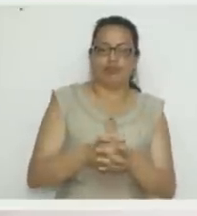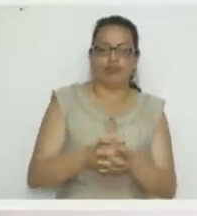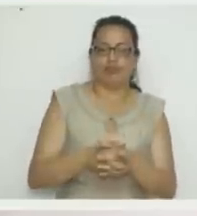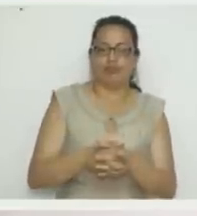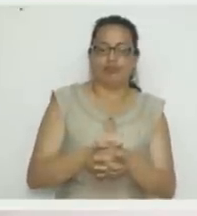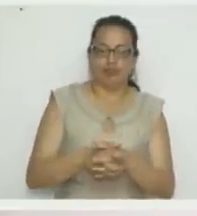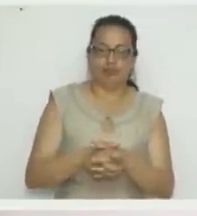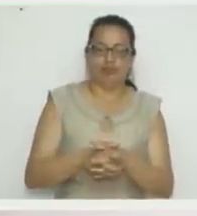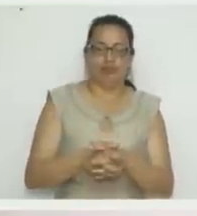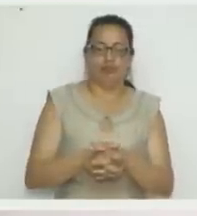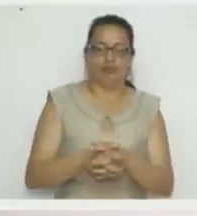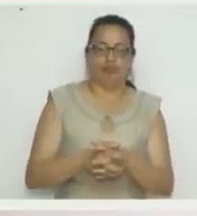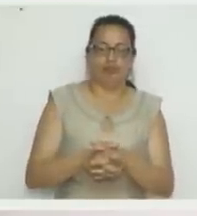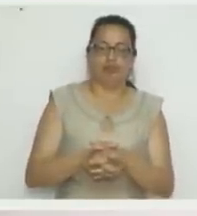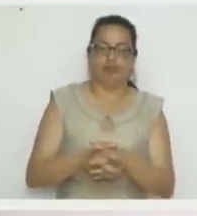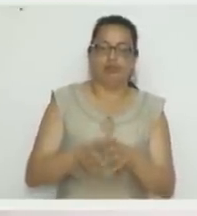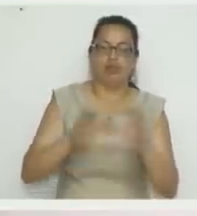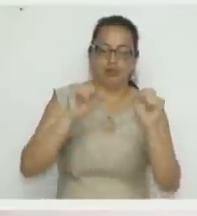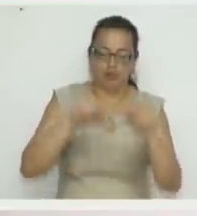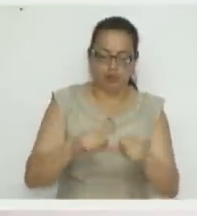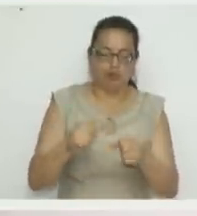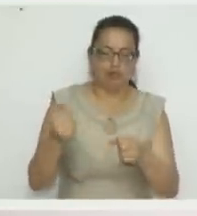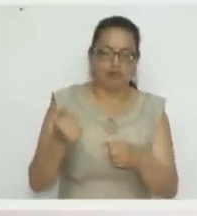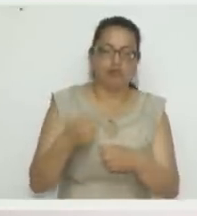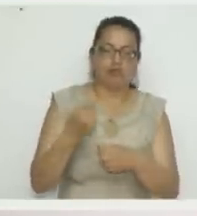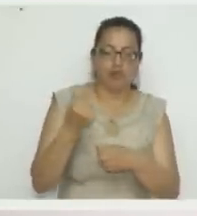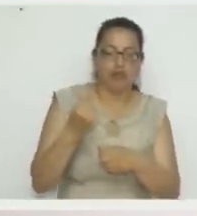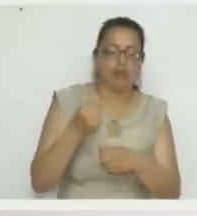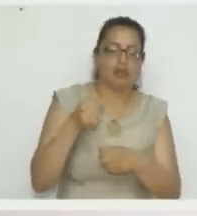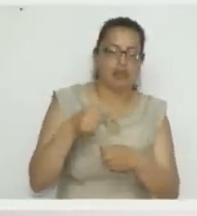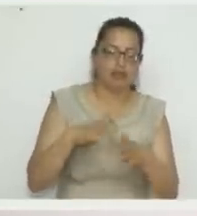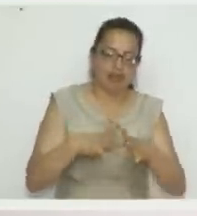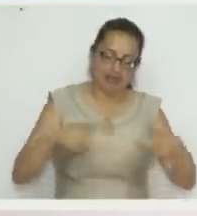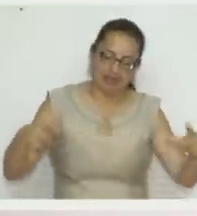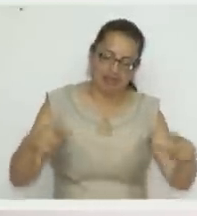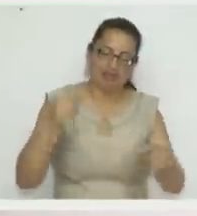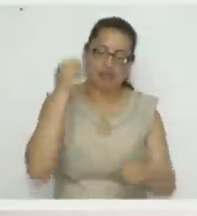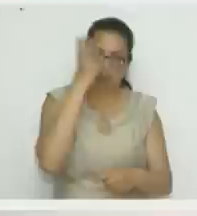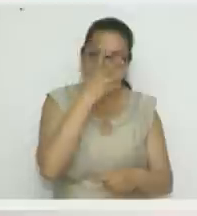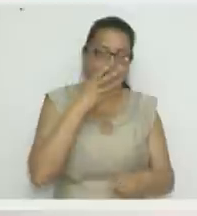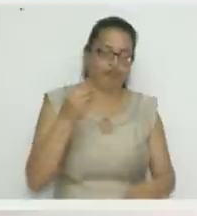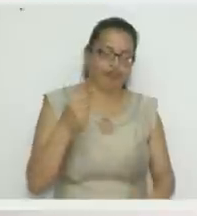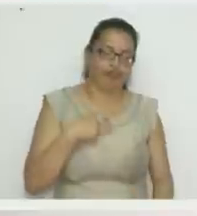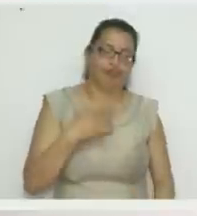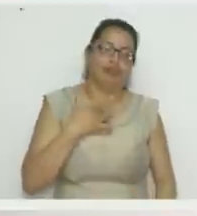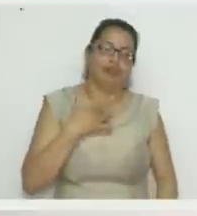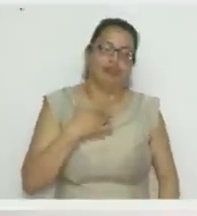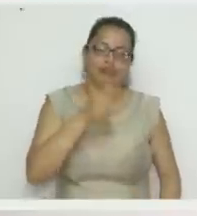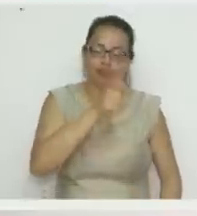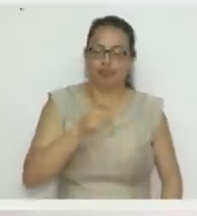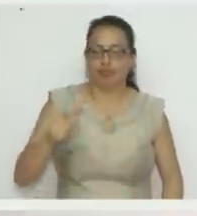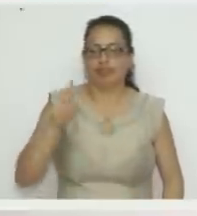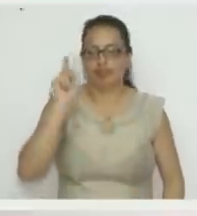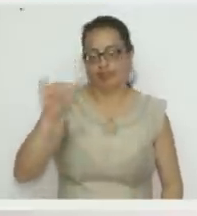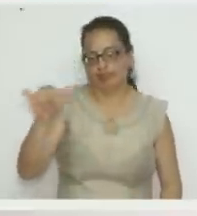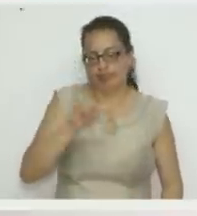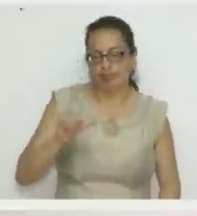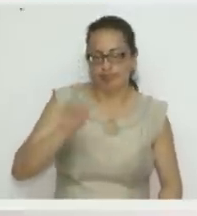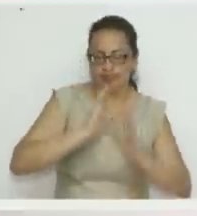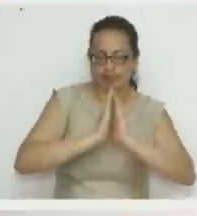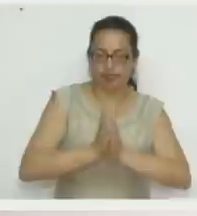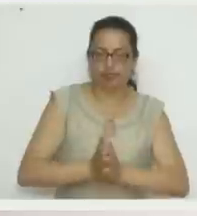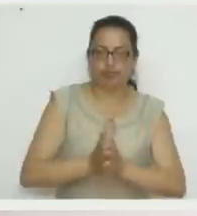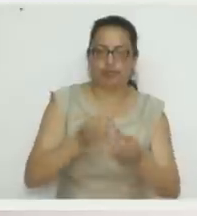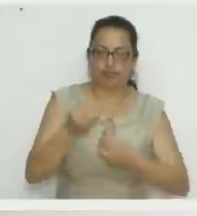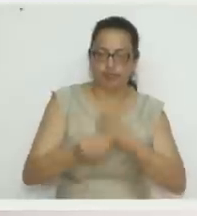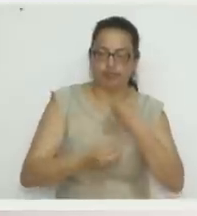acá, entonces se puede colocar un billete ahí bien grandecito y quedamos súper bien. Para Navidad lo mismo, para Navidad los